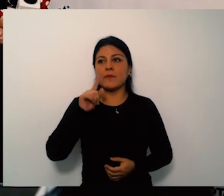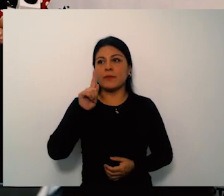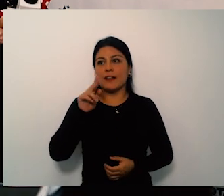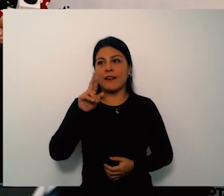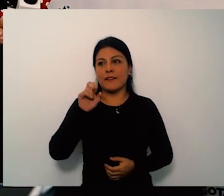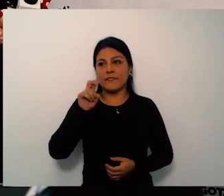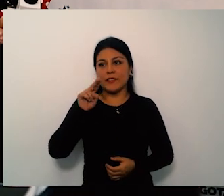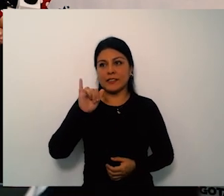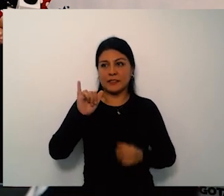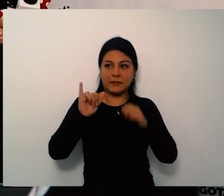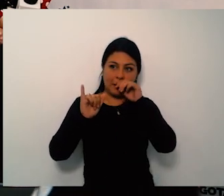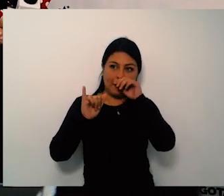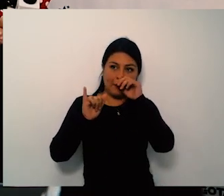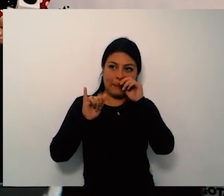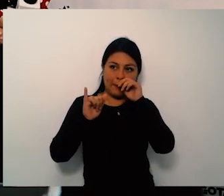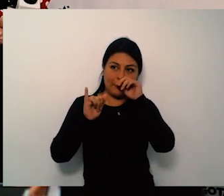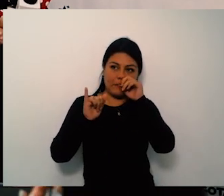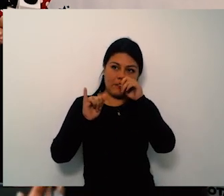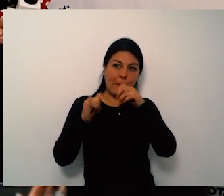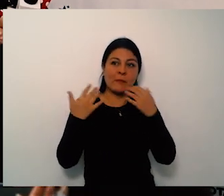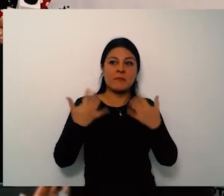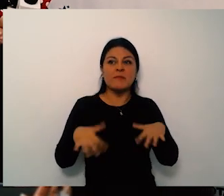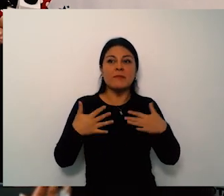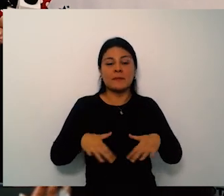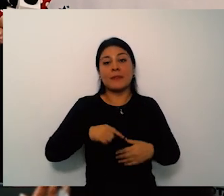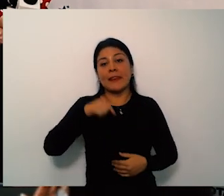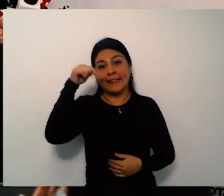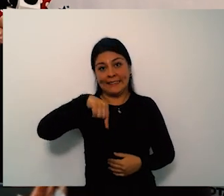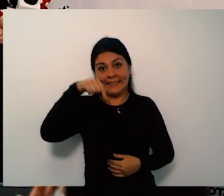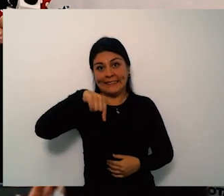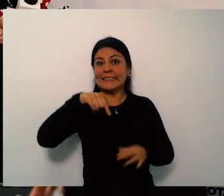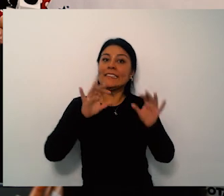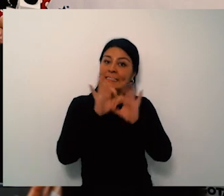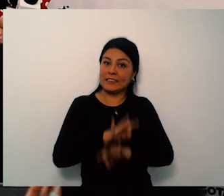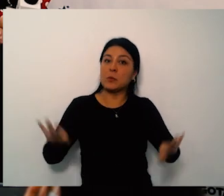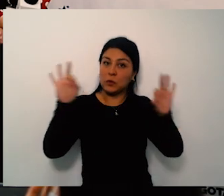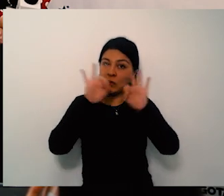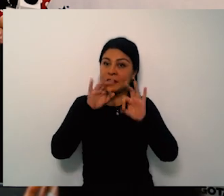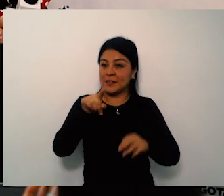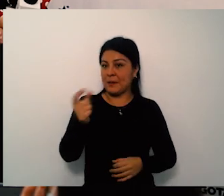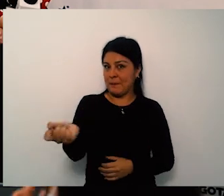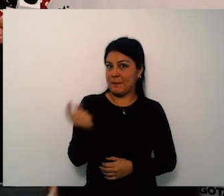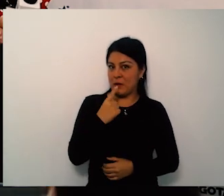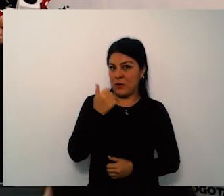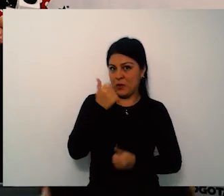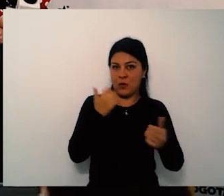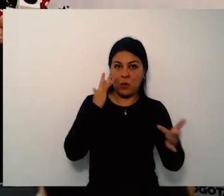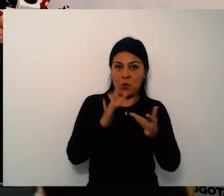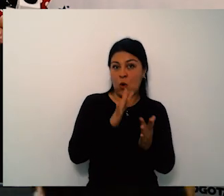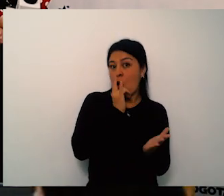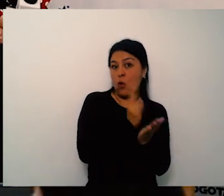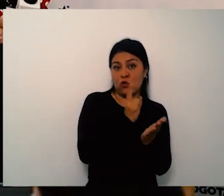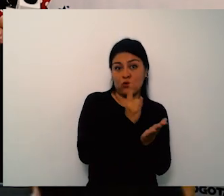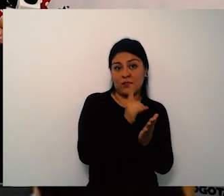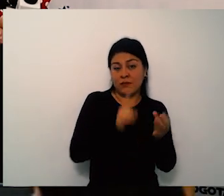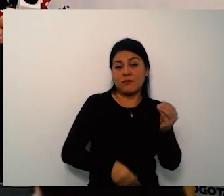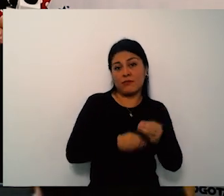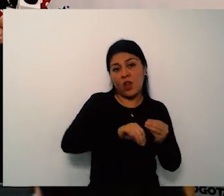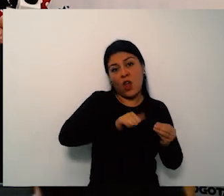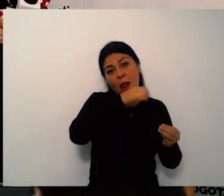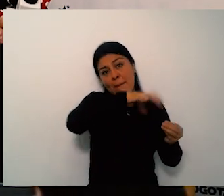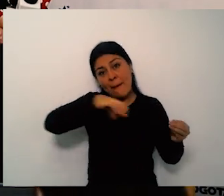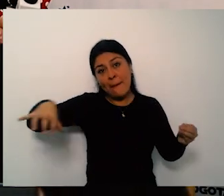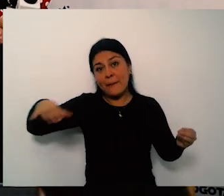aquí viene algún grado de dificultad frente a eso claro la comunidad necesita muchos traslados el